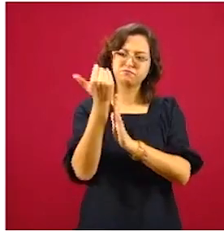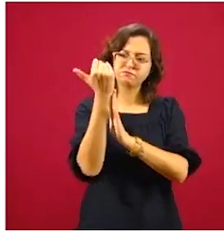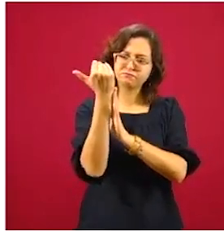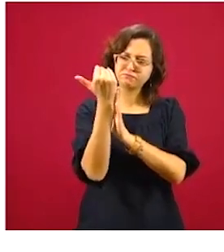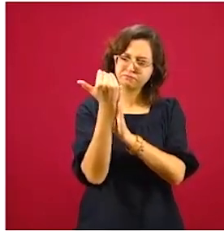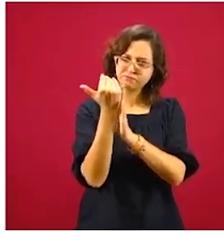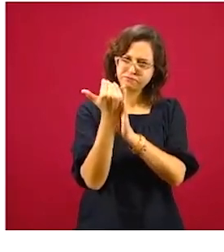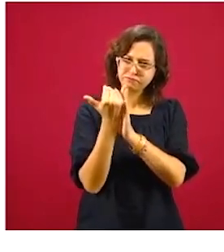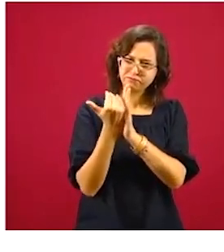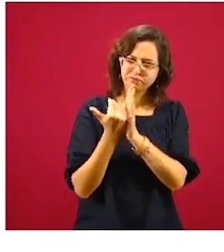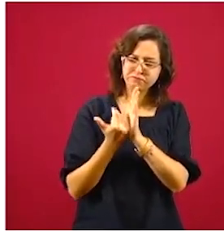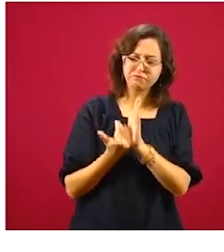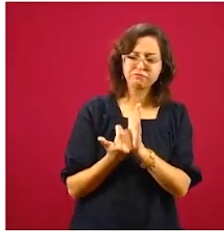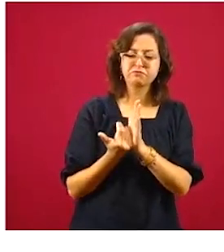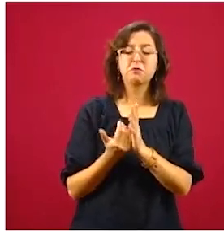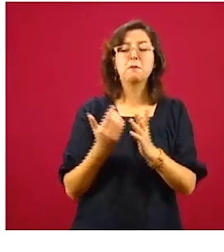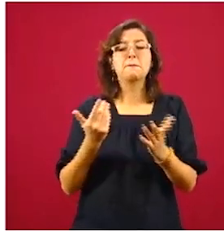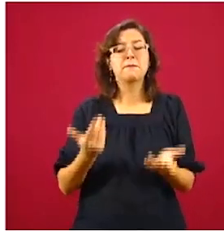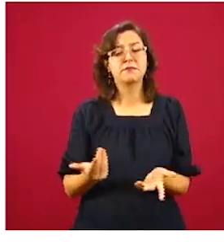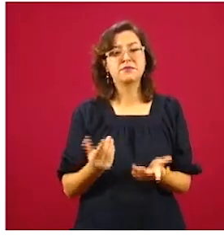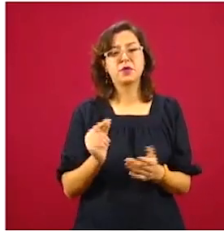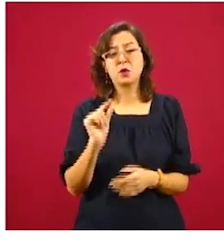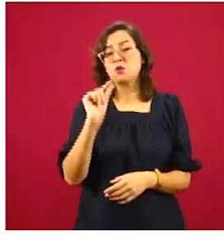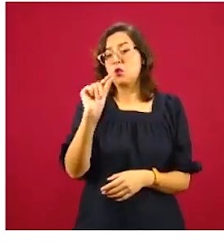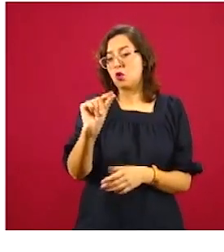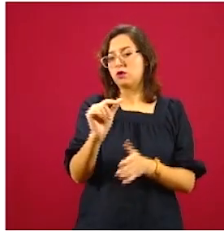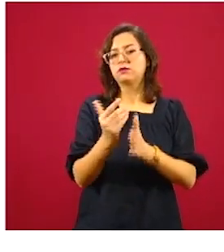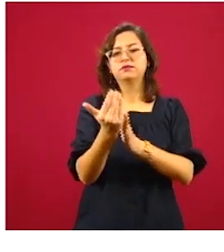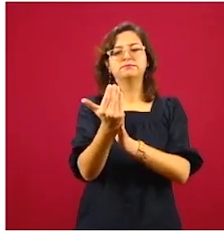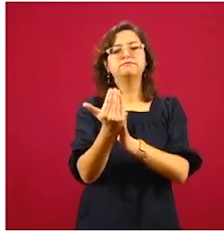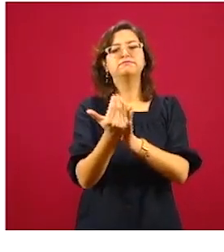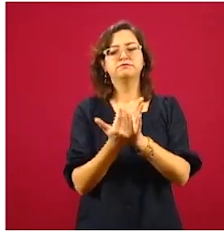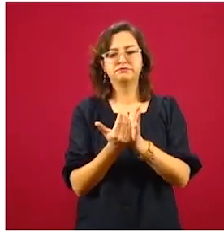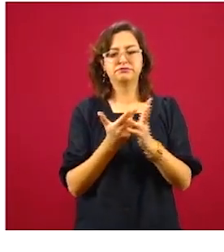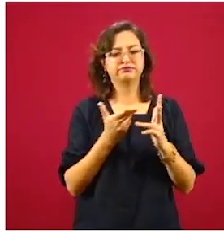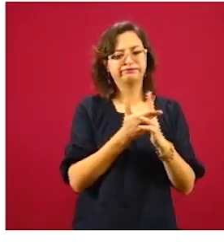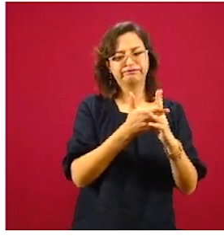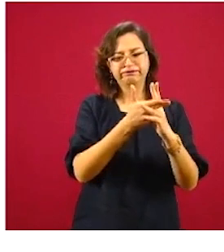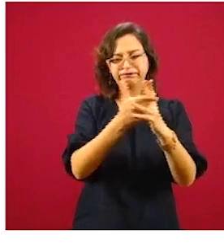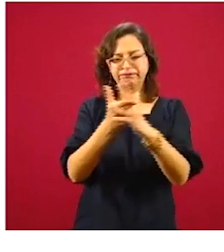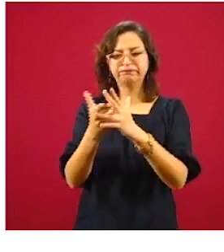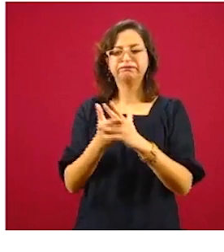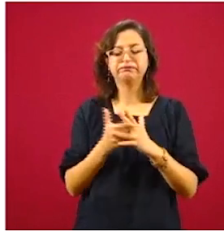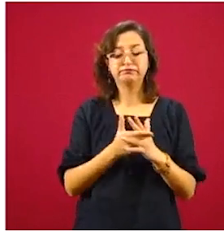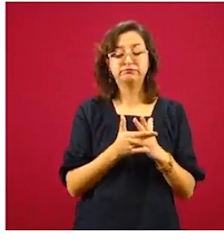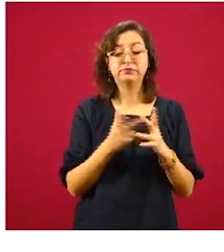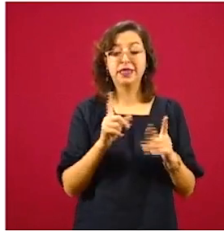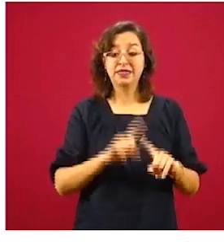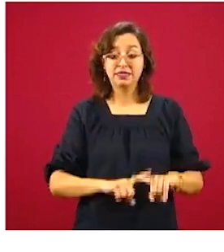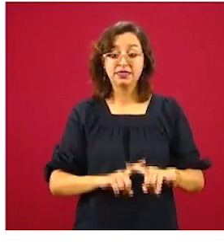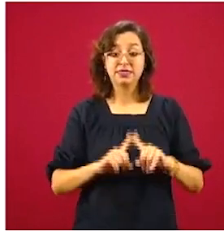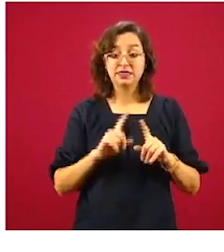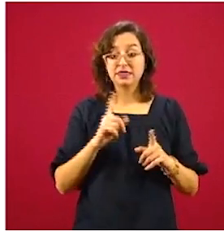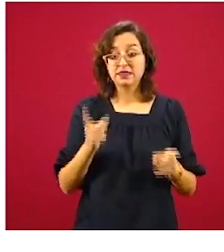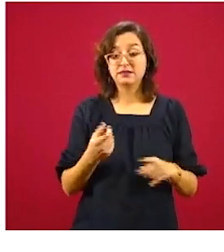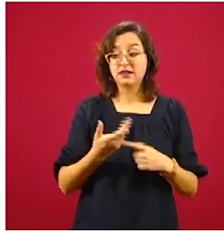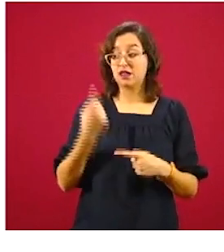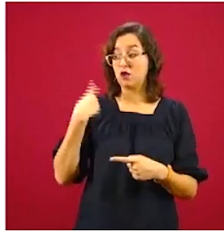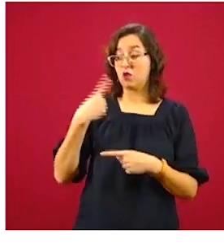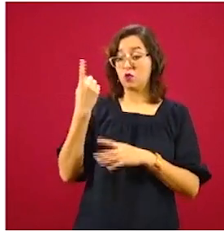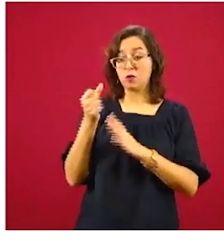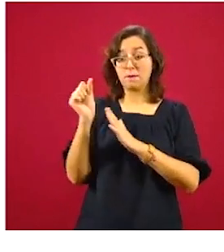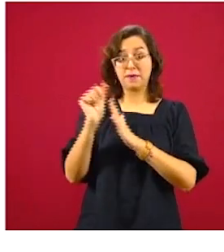Estamos ligeramente a la baja en el número de homicidios dolosos respecto al mes anterior.